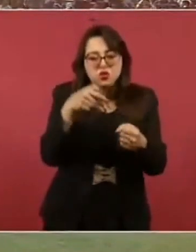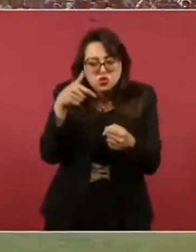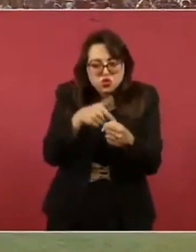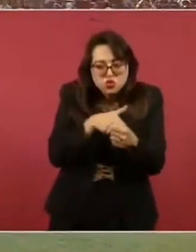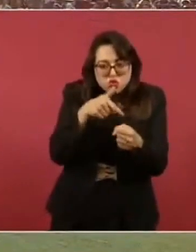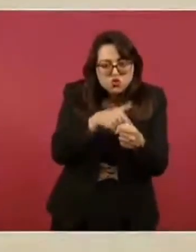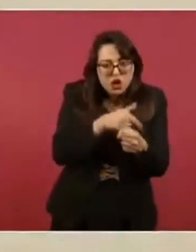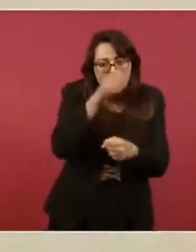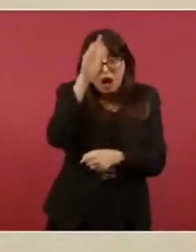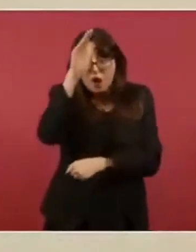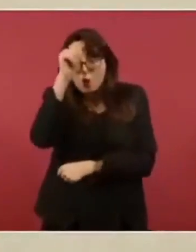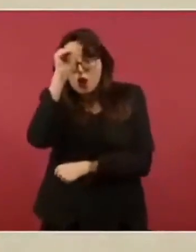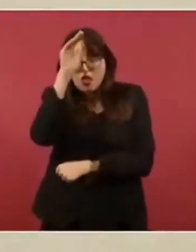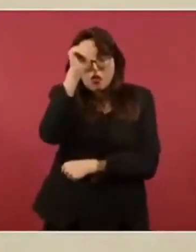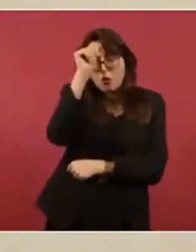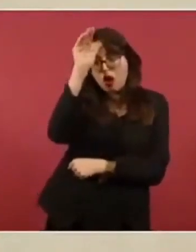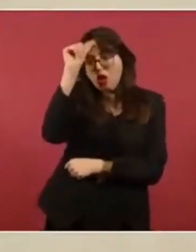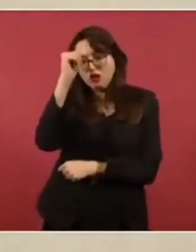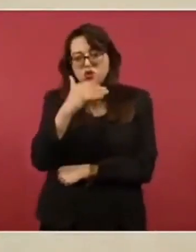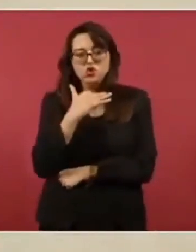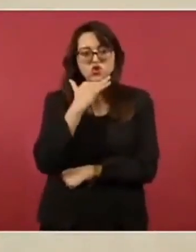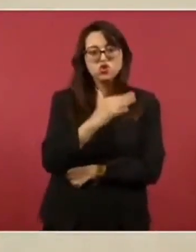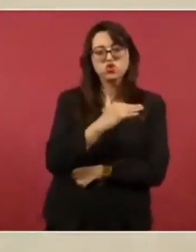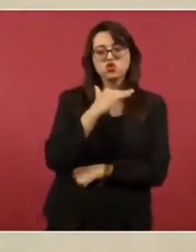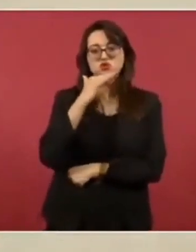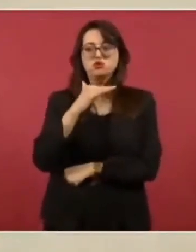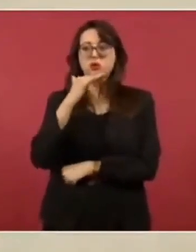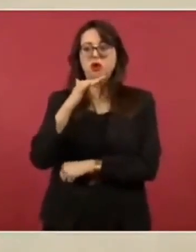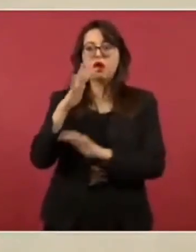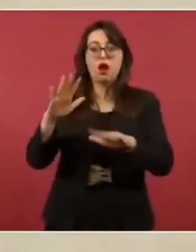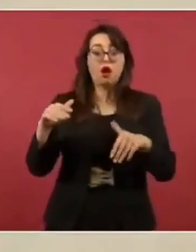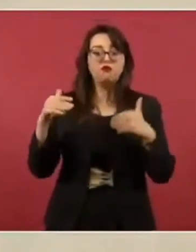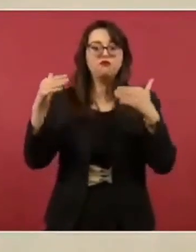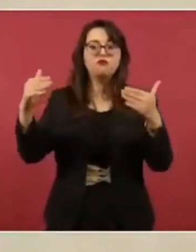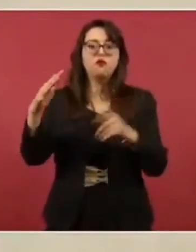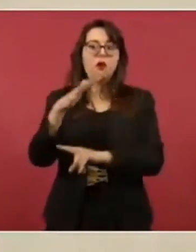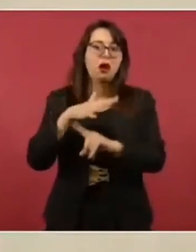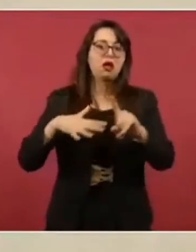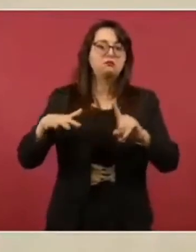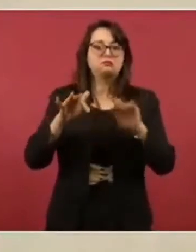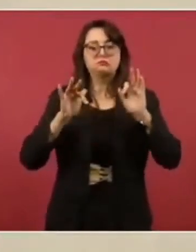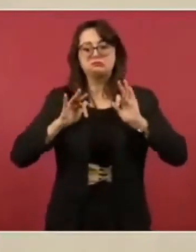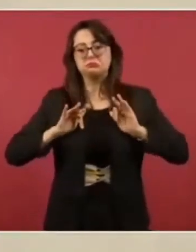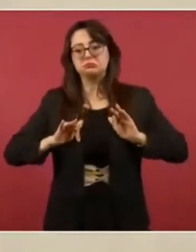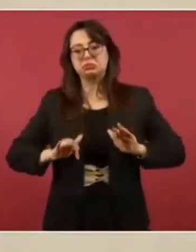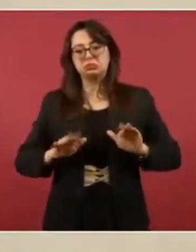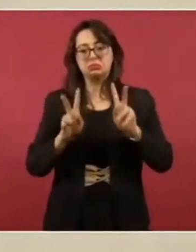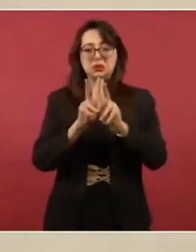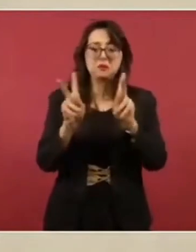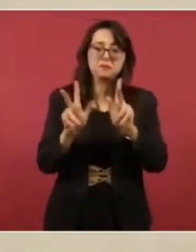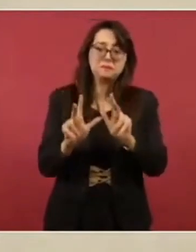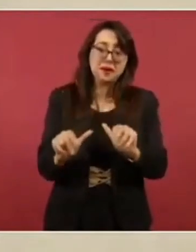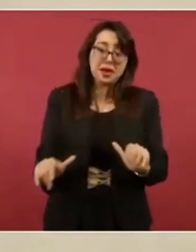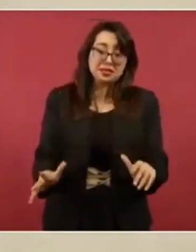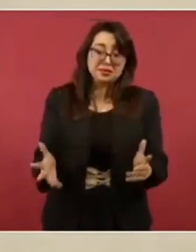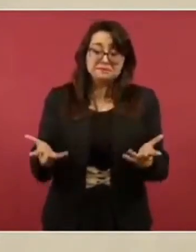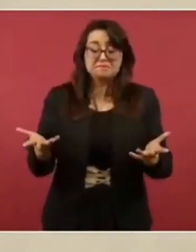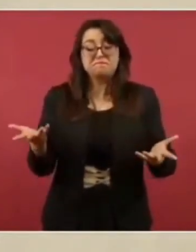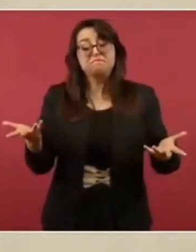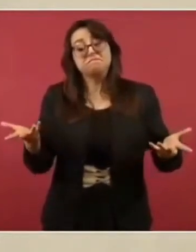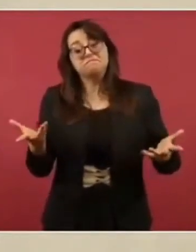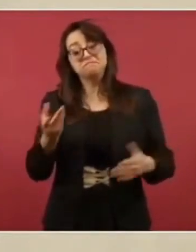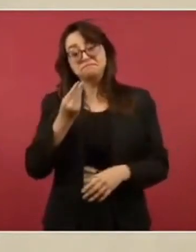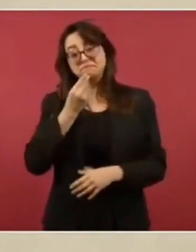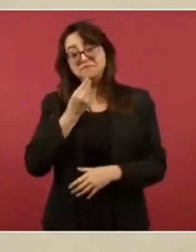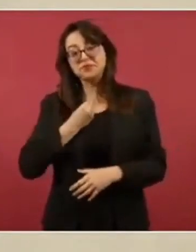breve historia hay enseñanzas mayores. La principal es que